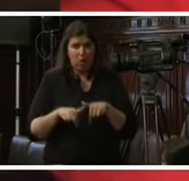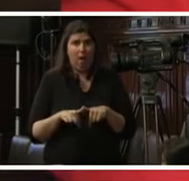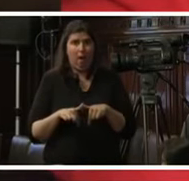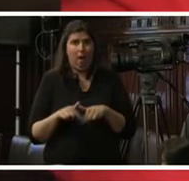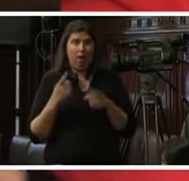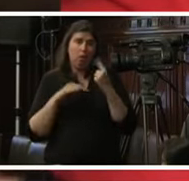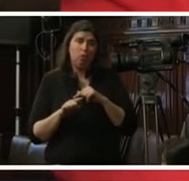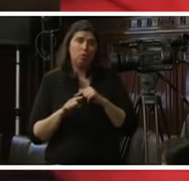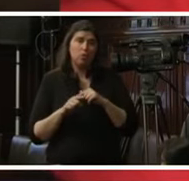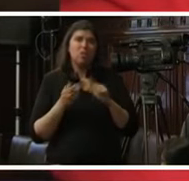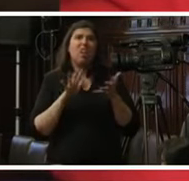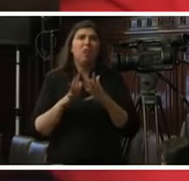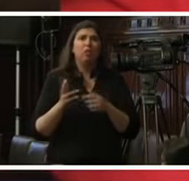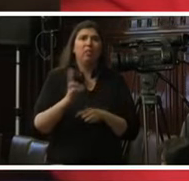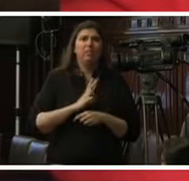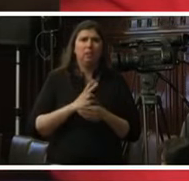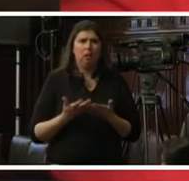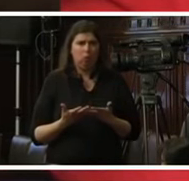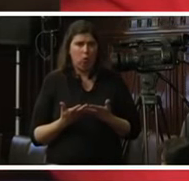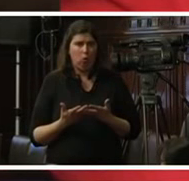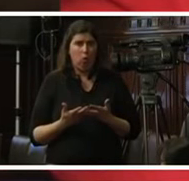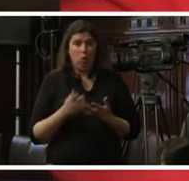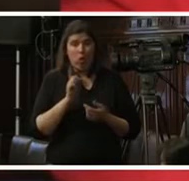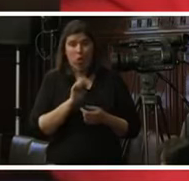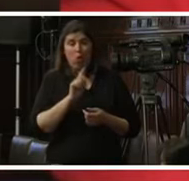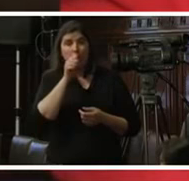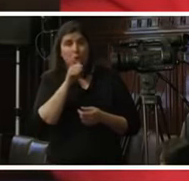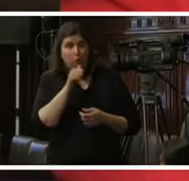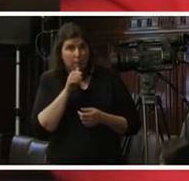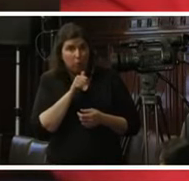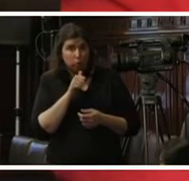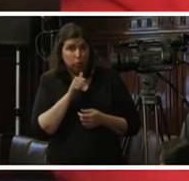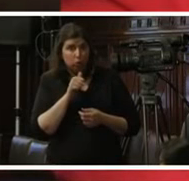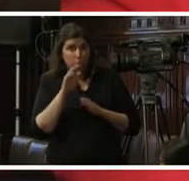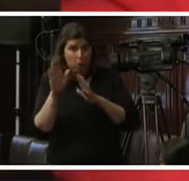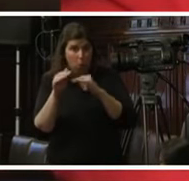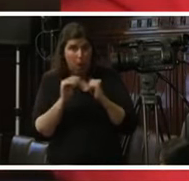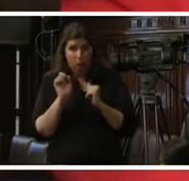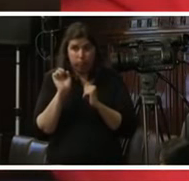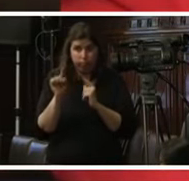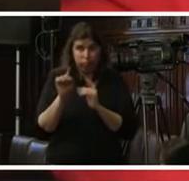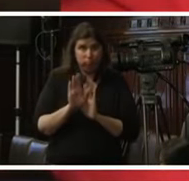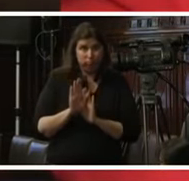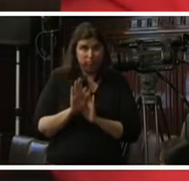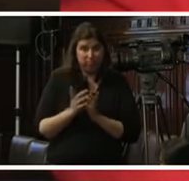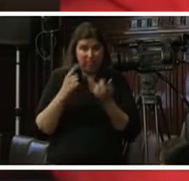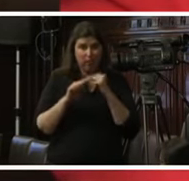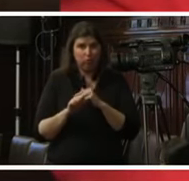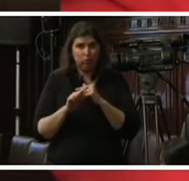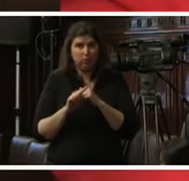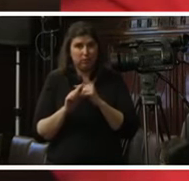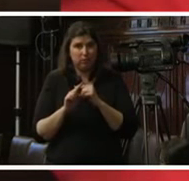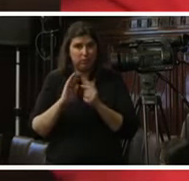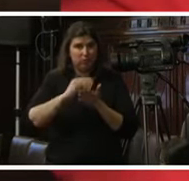entonces que nos están diciendo que si no resolvemos como ellos quieren que nosotros resolvamos entonces se nos abre el proceso